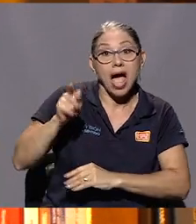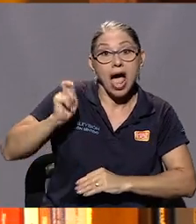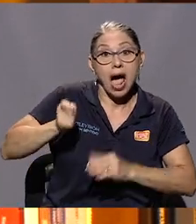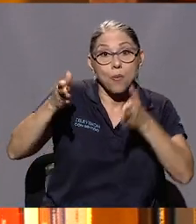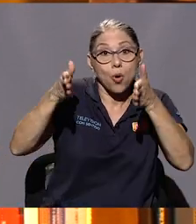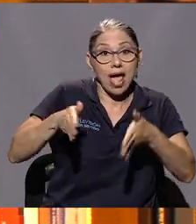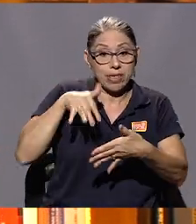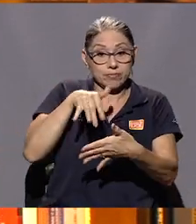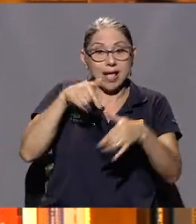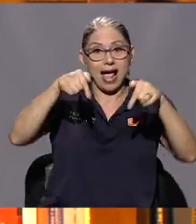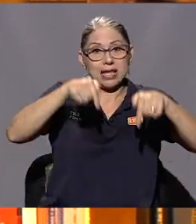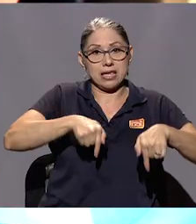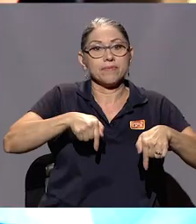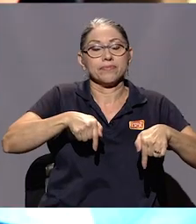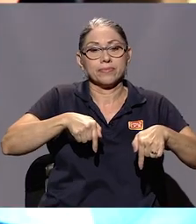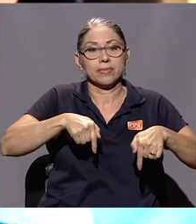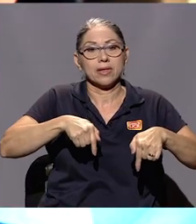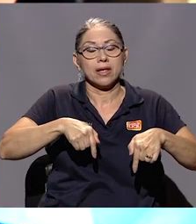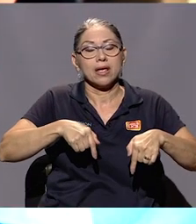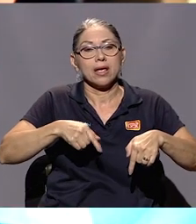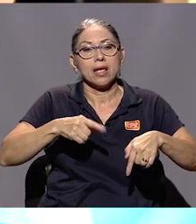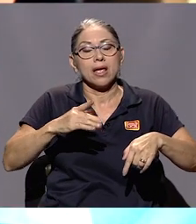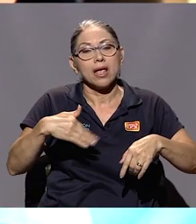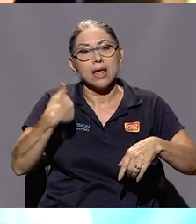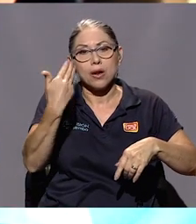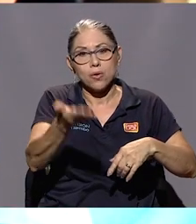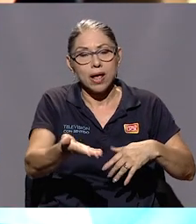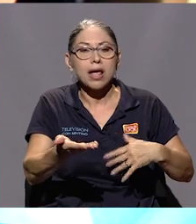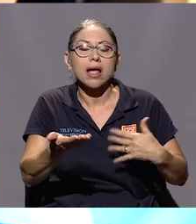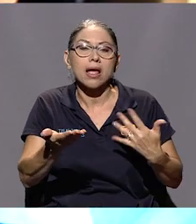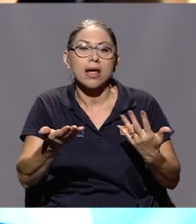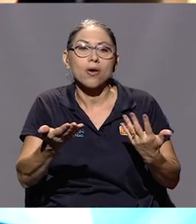Se hizo abogada aquí y luego